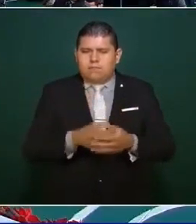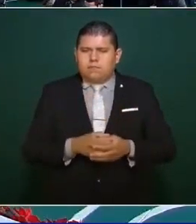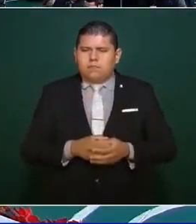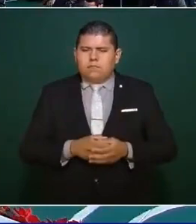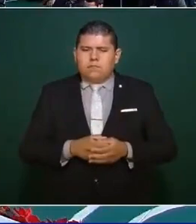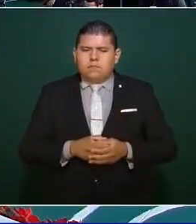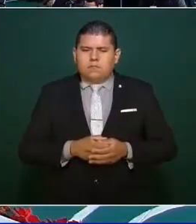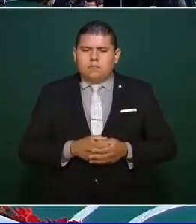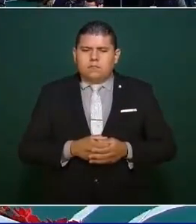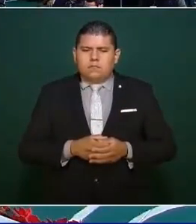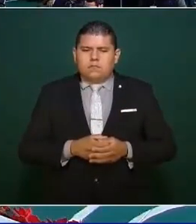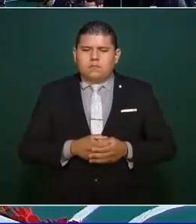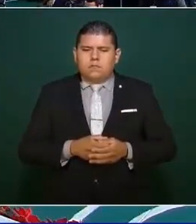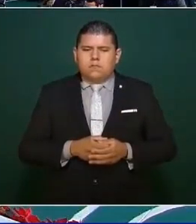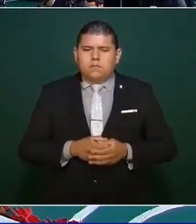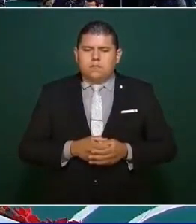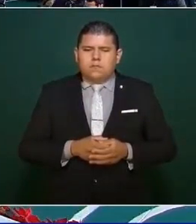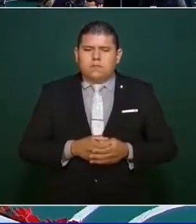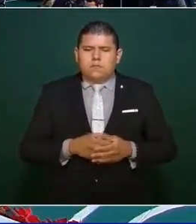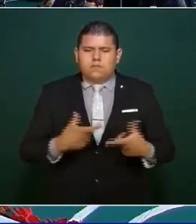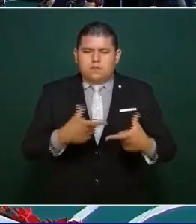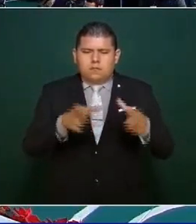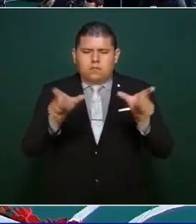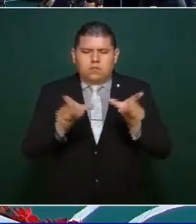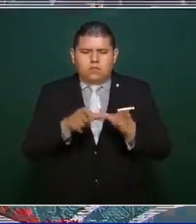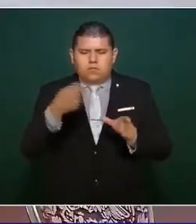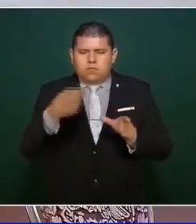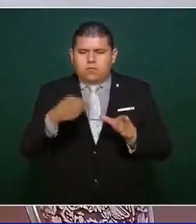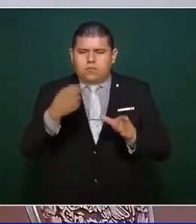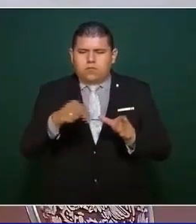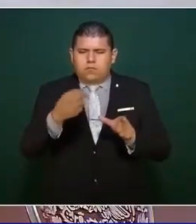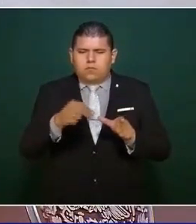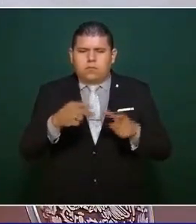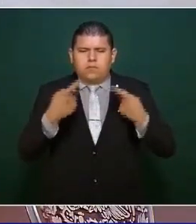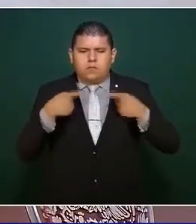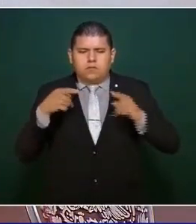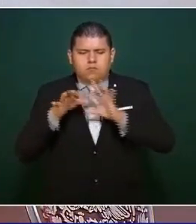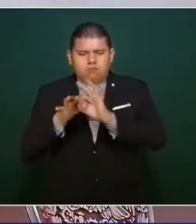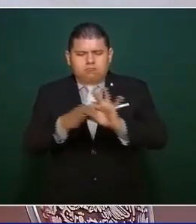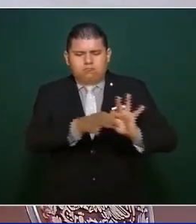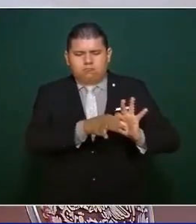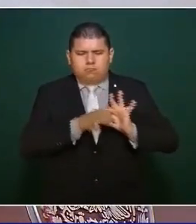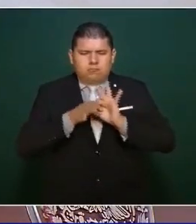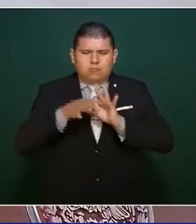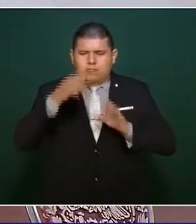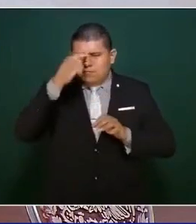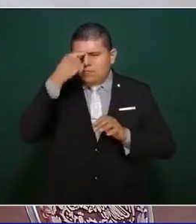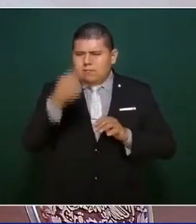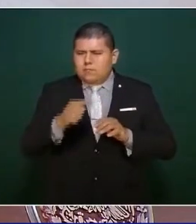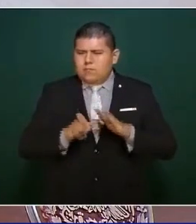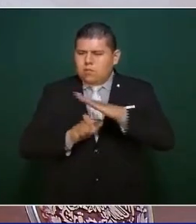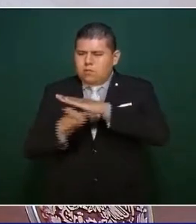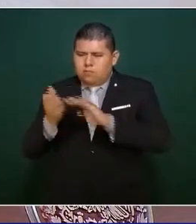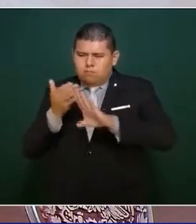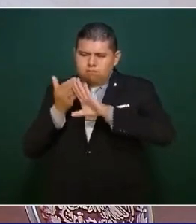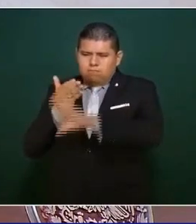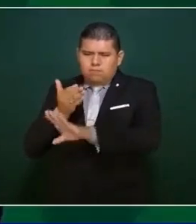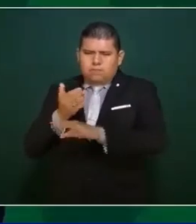Unidos por la corrupción, Unidos contra la corrupción.